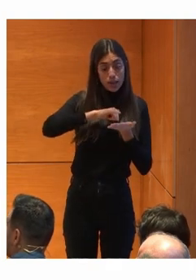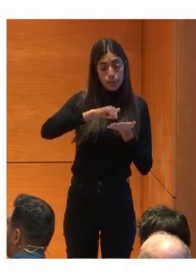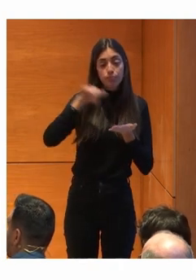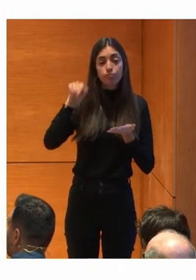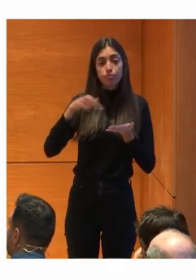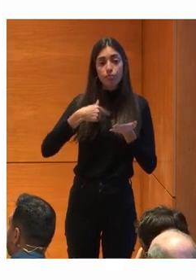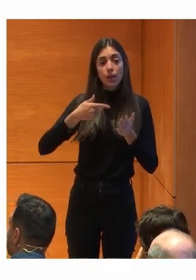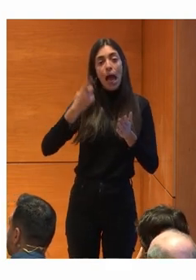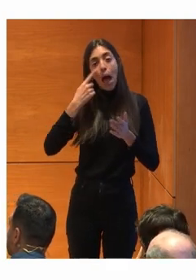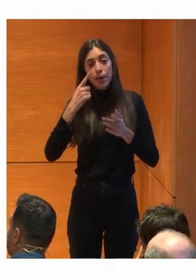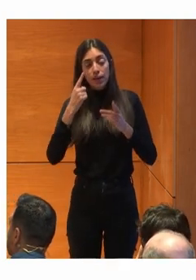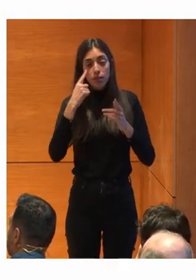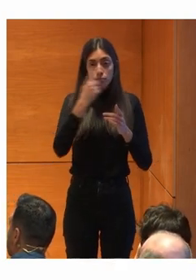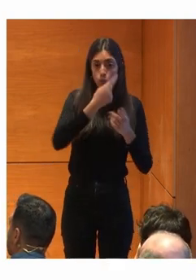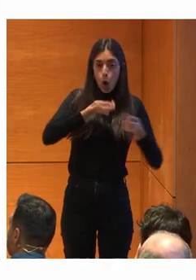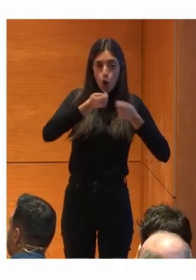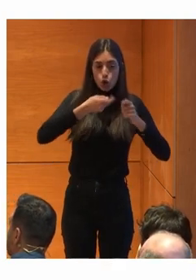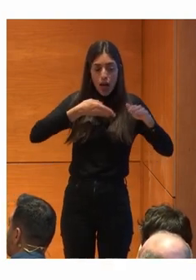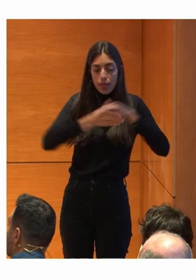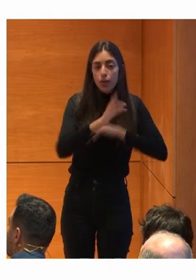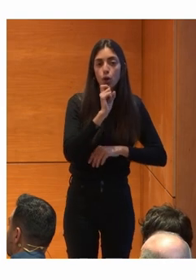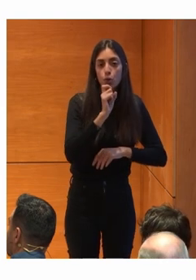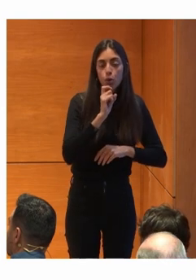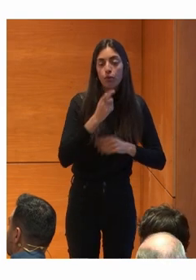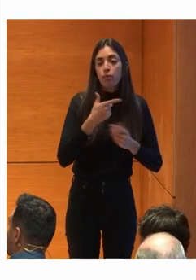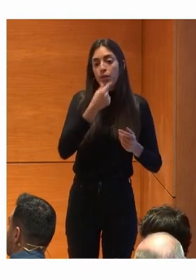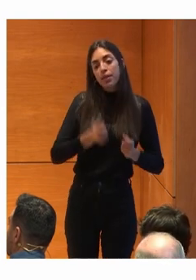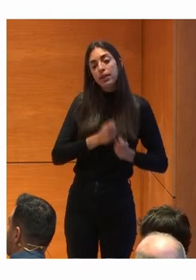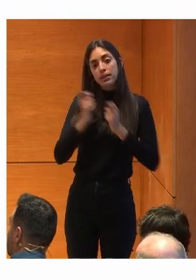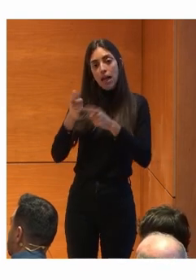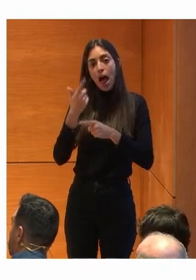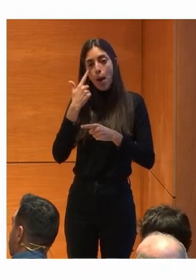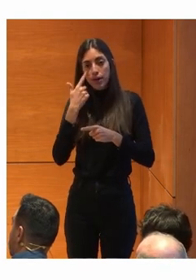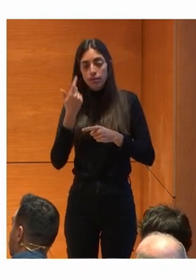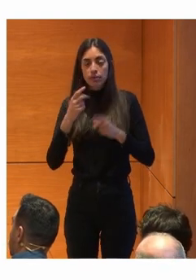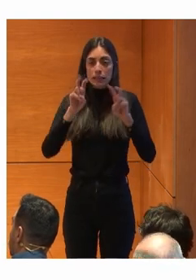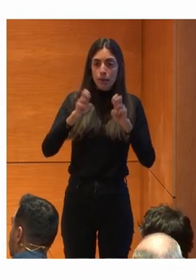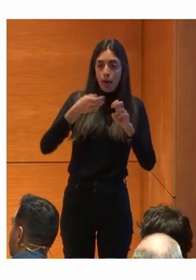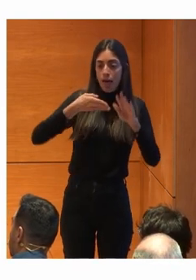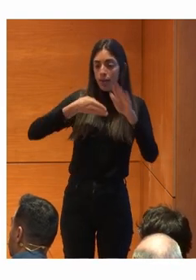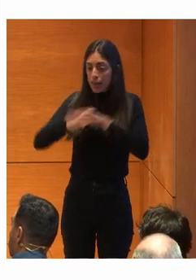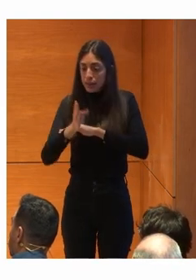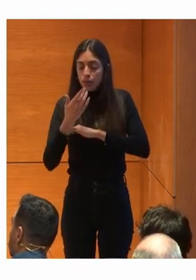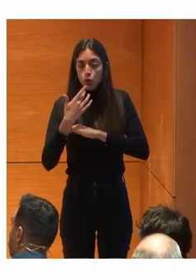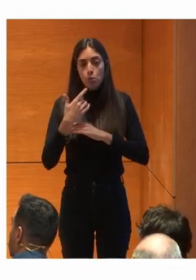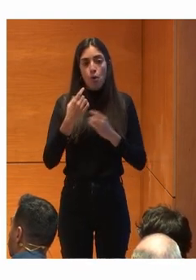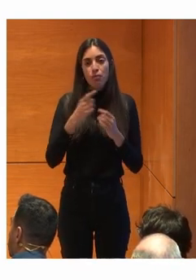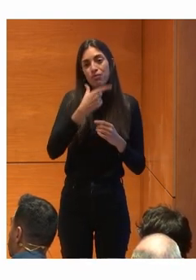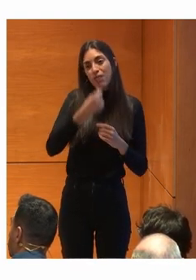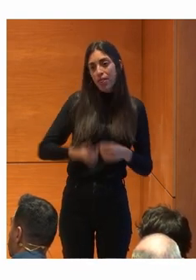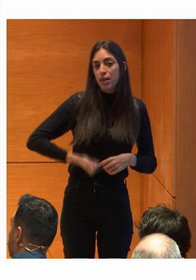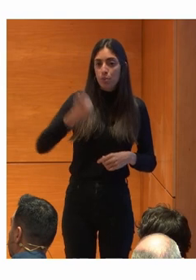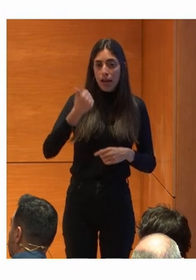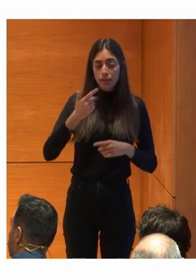accedería Por medio de control ocular Facilitando Todo lo que son Los sistemas de accesos Haciéndolos más predecibles Y con mayor